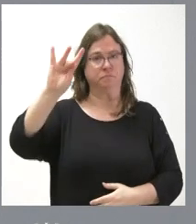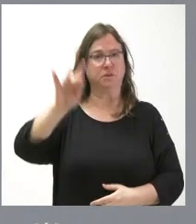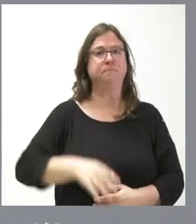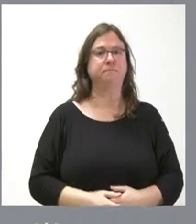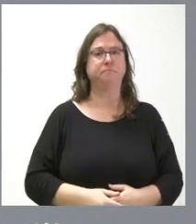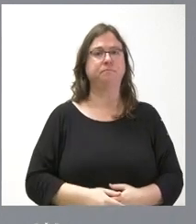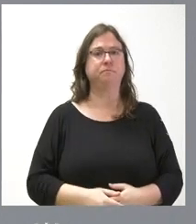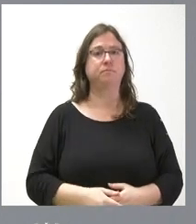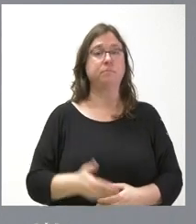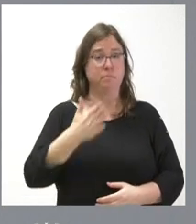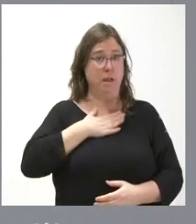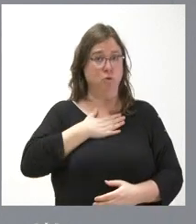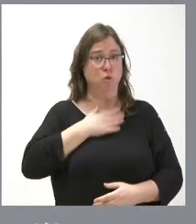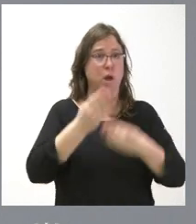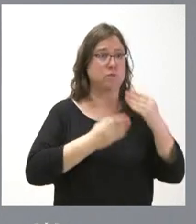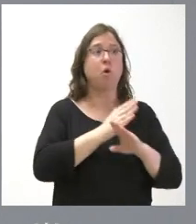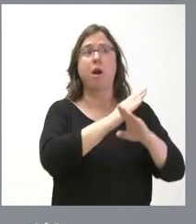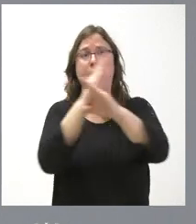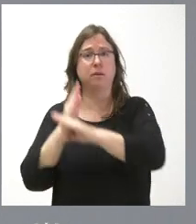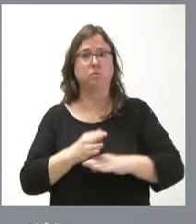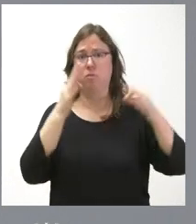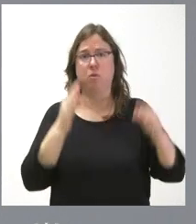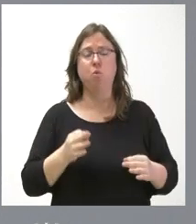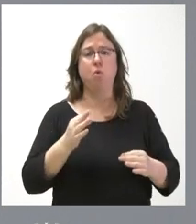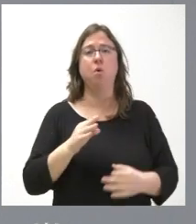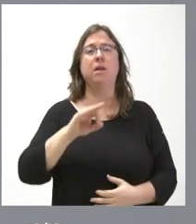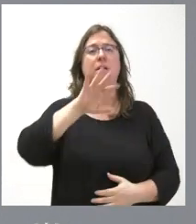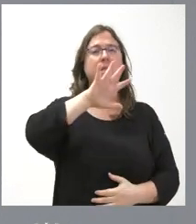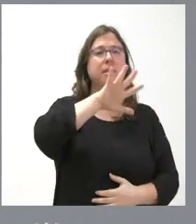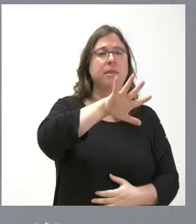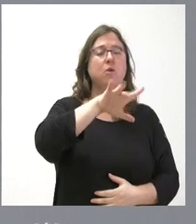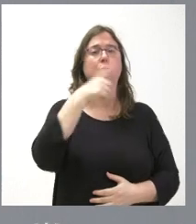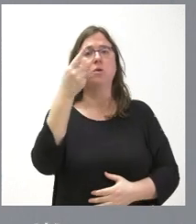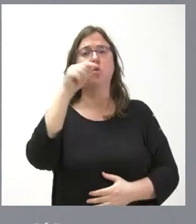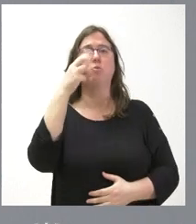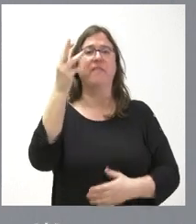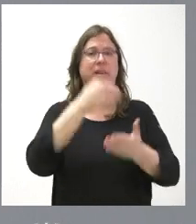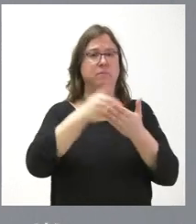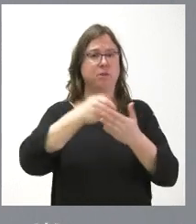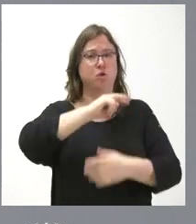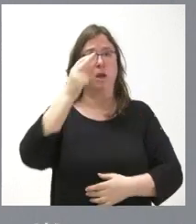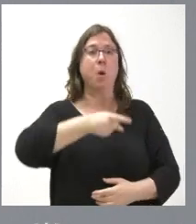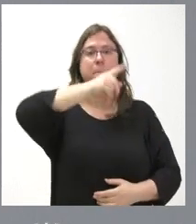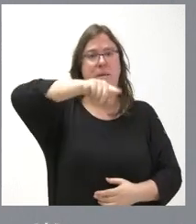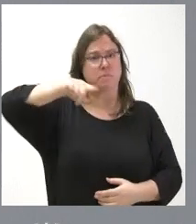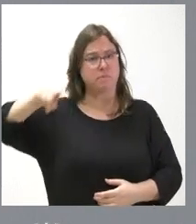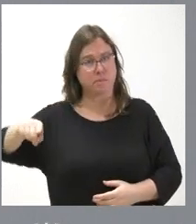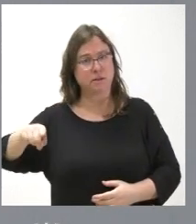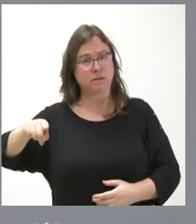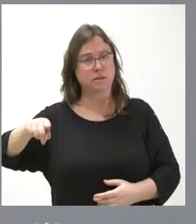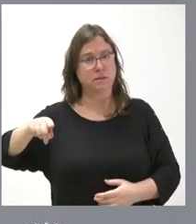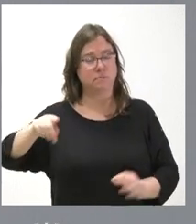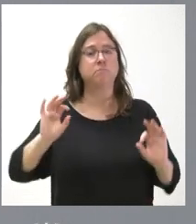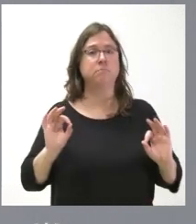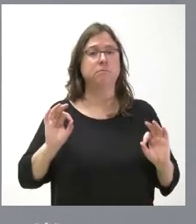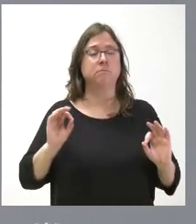Esto nos lo han hecho a nosotros y al resto de comunidades autónomas. Son 51,3 millones de euros al mes. Y, por tanto,